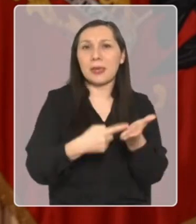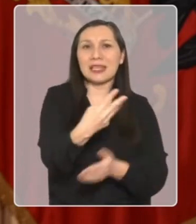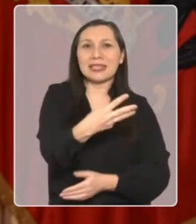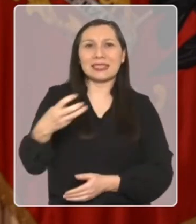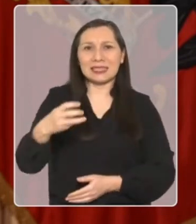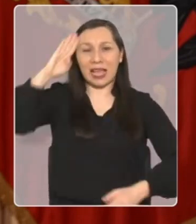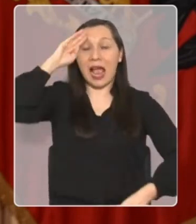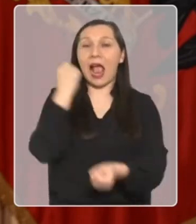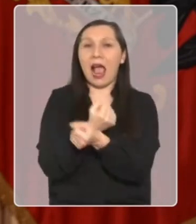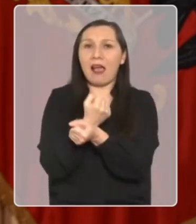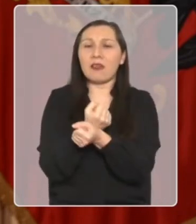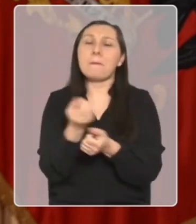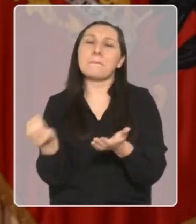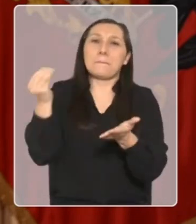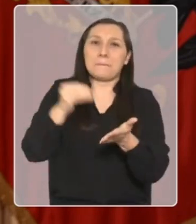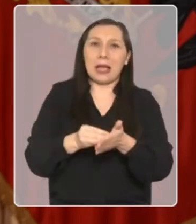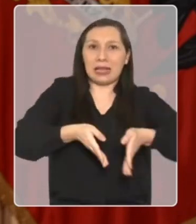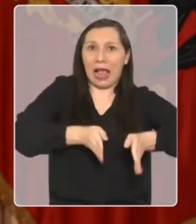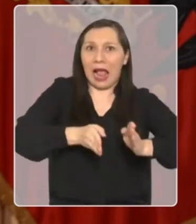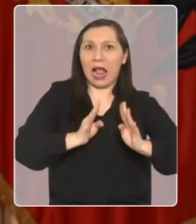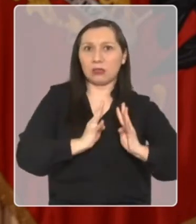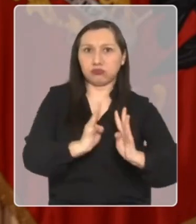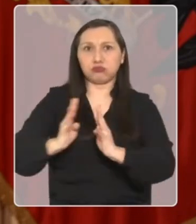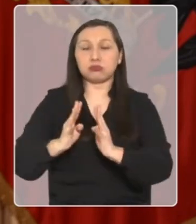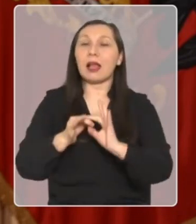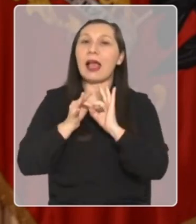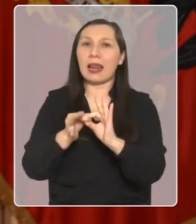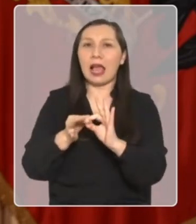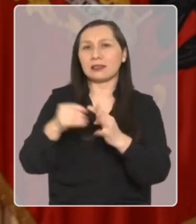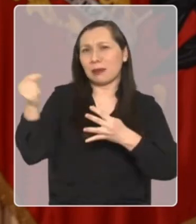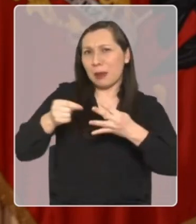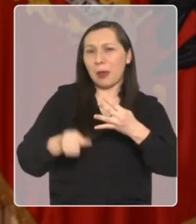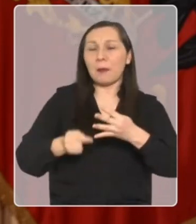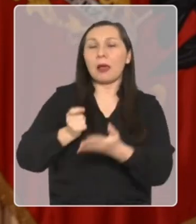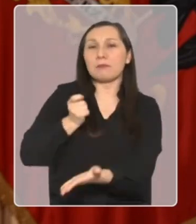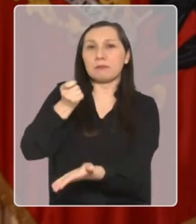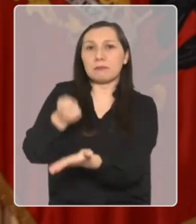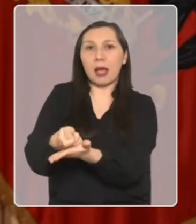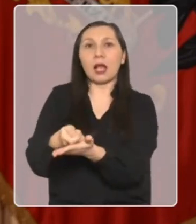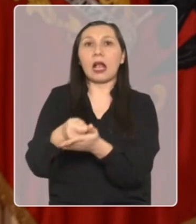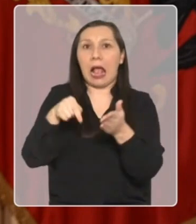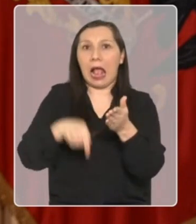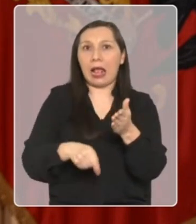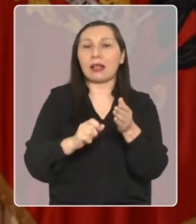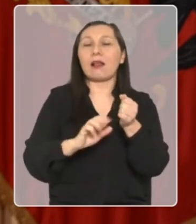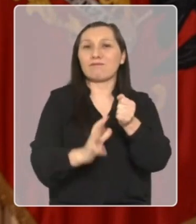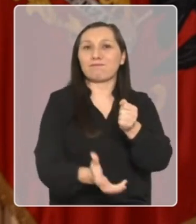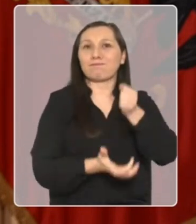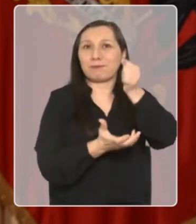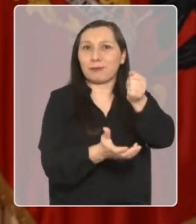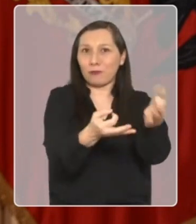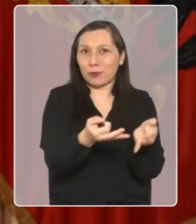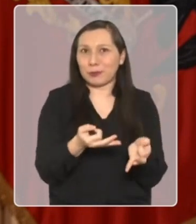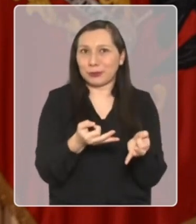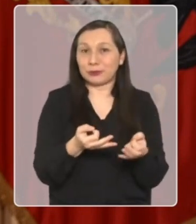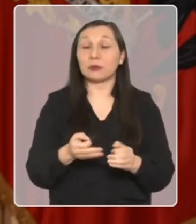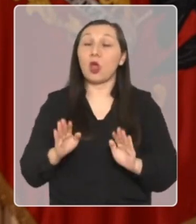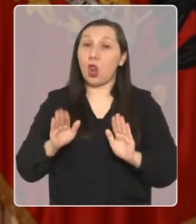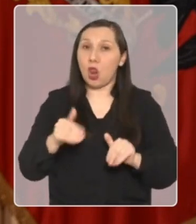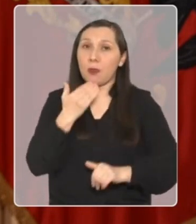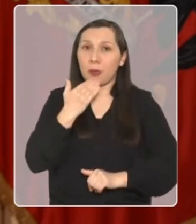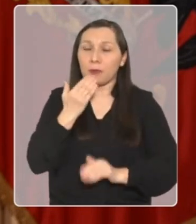.300 carabineros adicionales en las calles, gracias a un conjunto de medidas financiadas en este presupuesto. Así también,